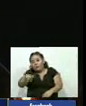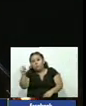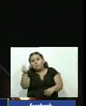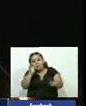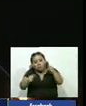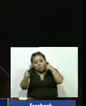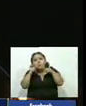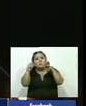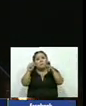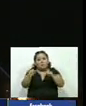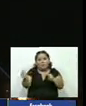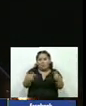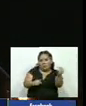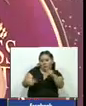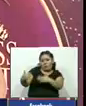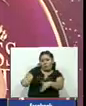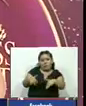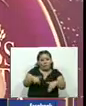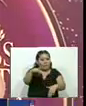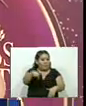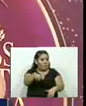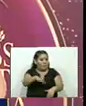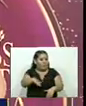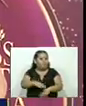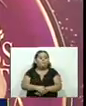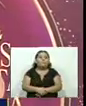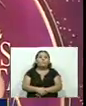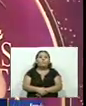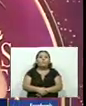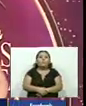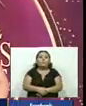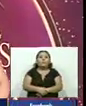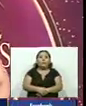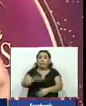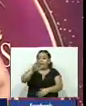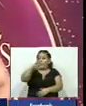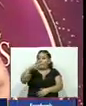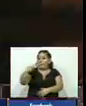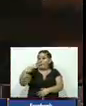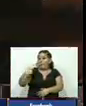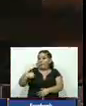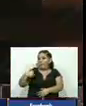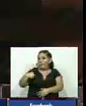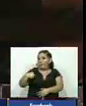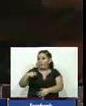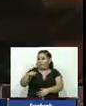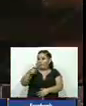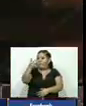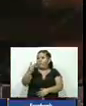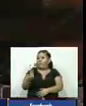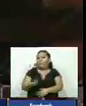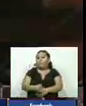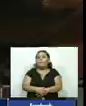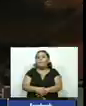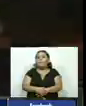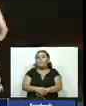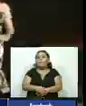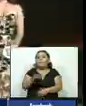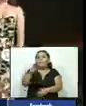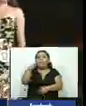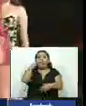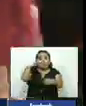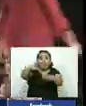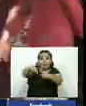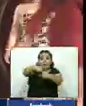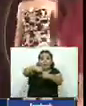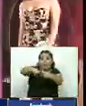también de los festejos de este municipio bueno el 30 de noviembre vamos a en el en el redondel